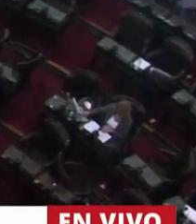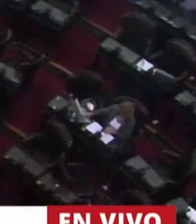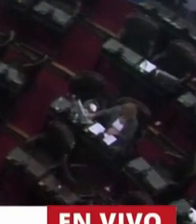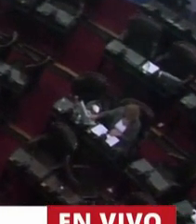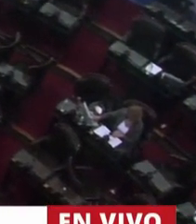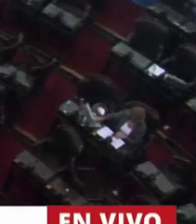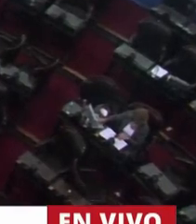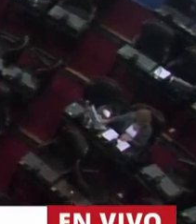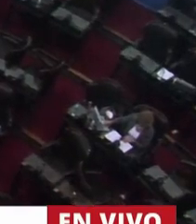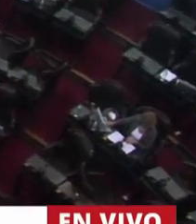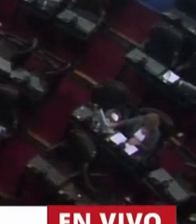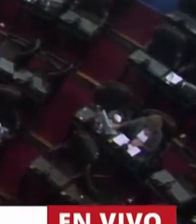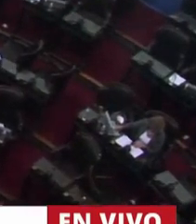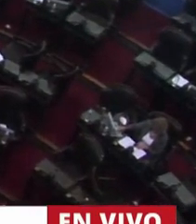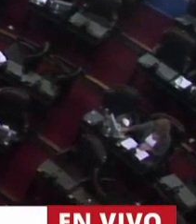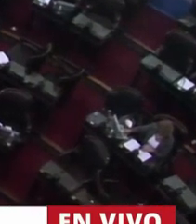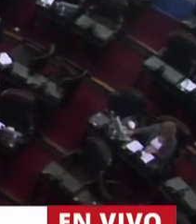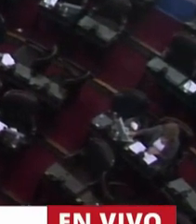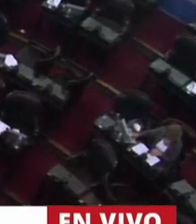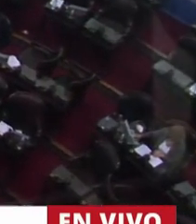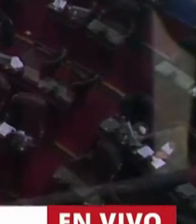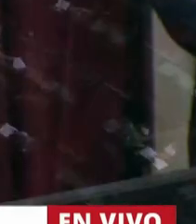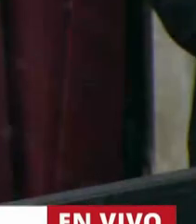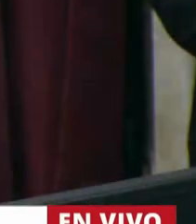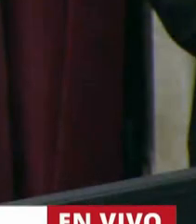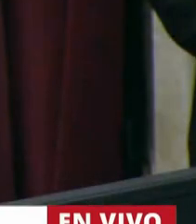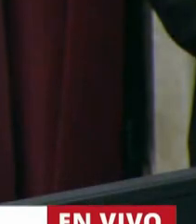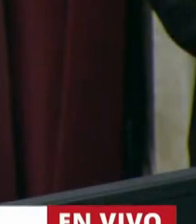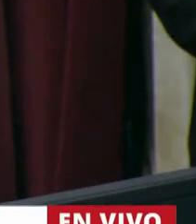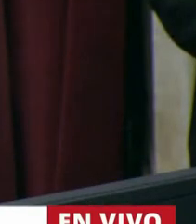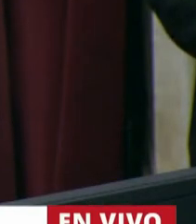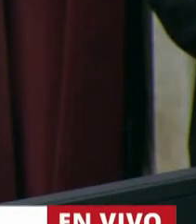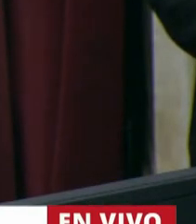sistema para todos. Lo vamos levantando.